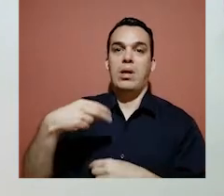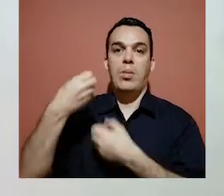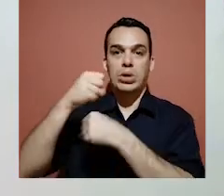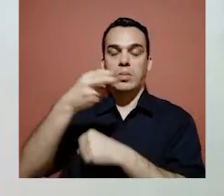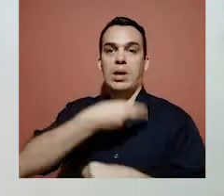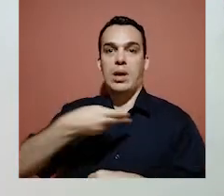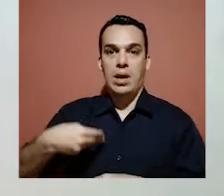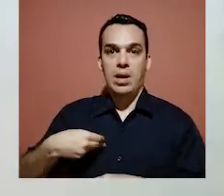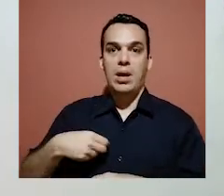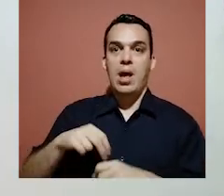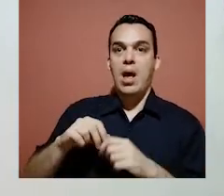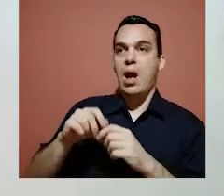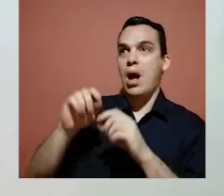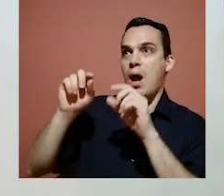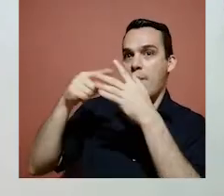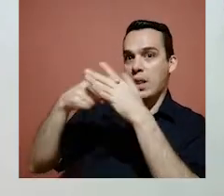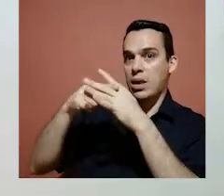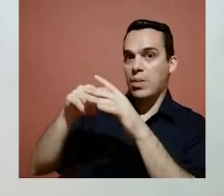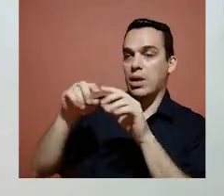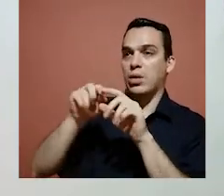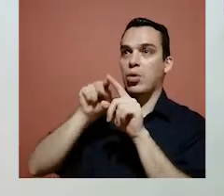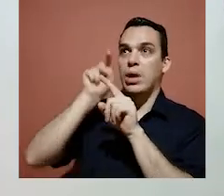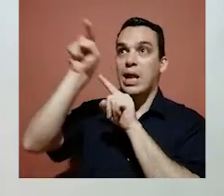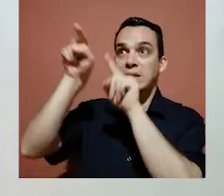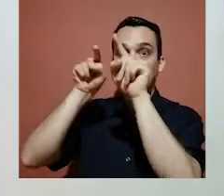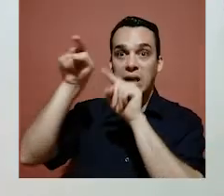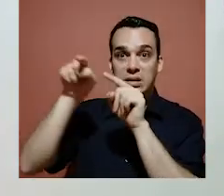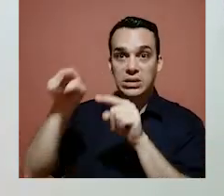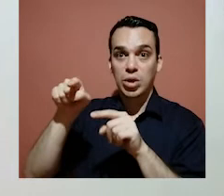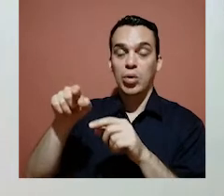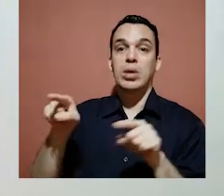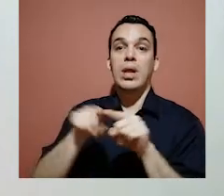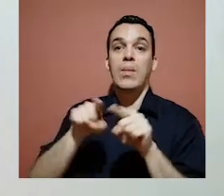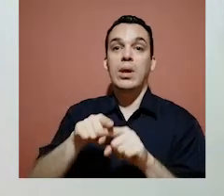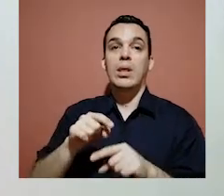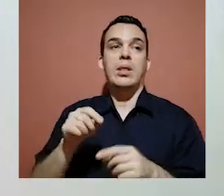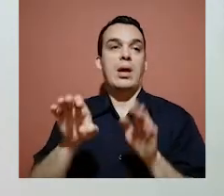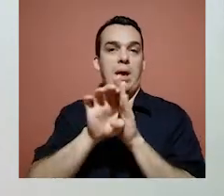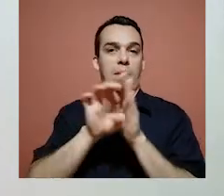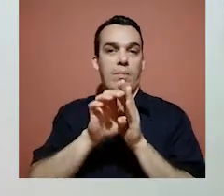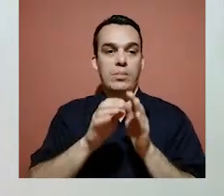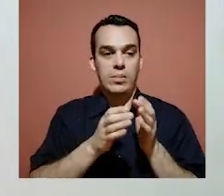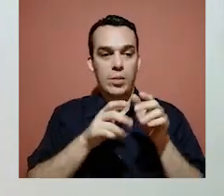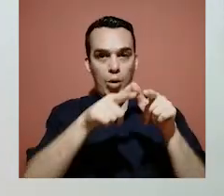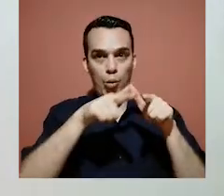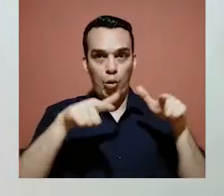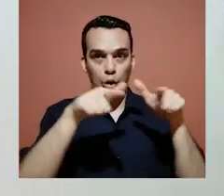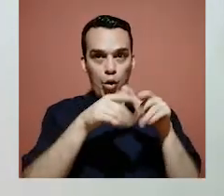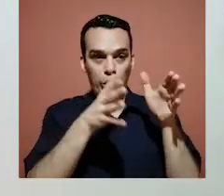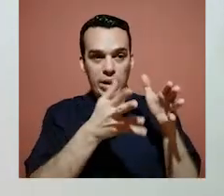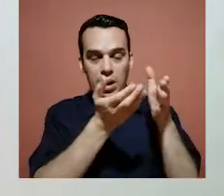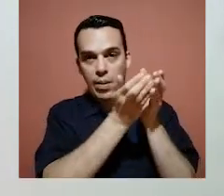mantenimiento de señalización. Pueden acercarse a la Municipalidad y poner sus quejas sobre el lotes baldíos que se encuentren